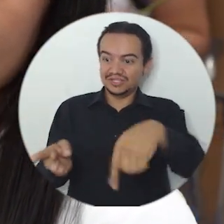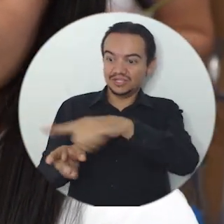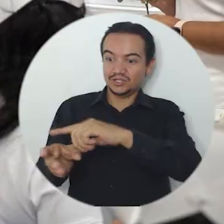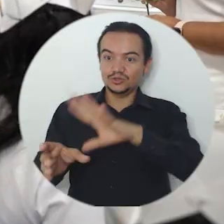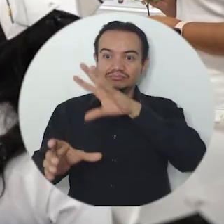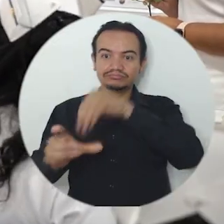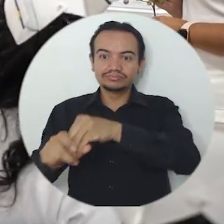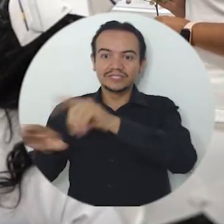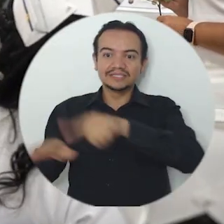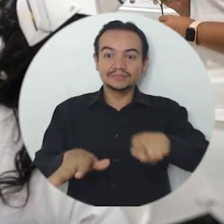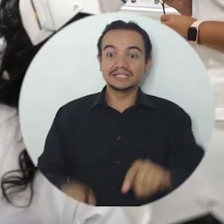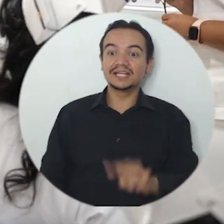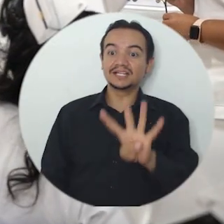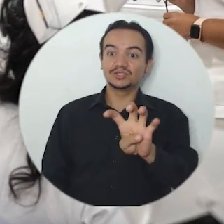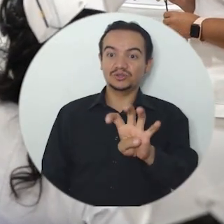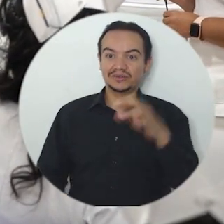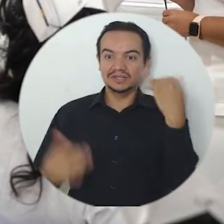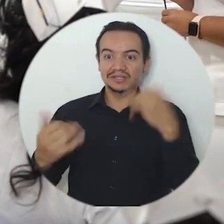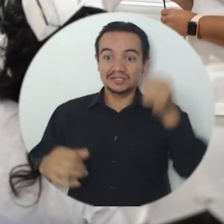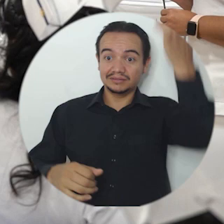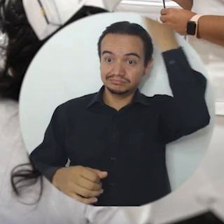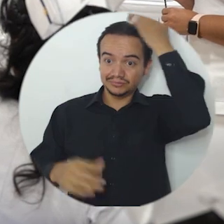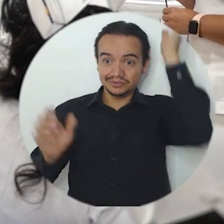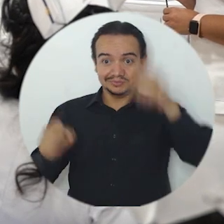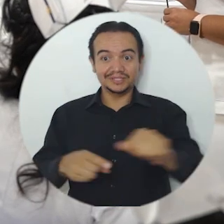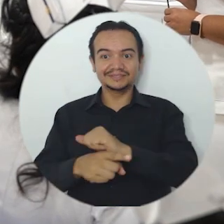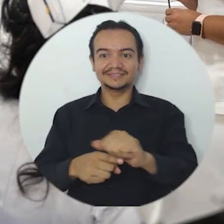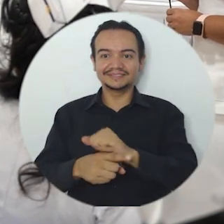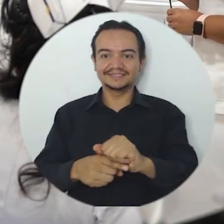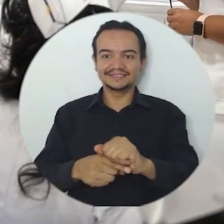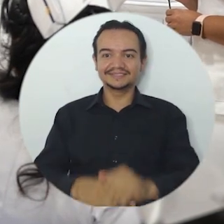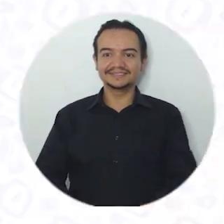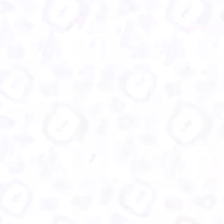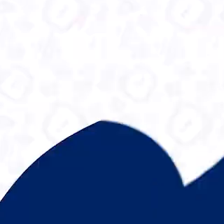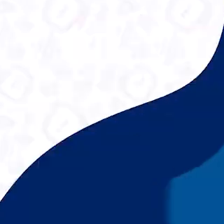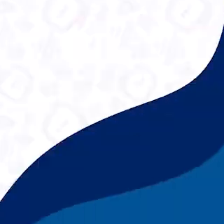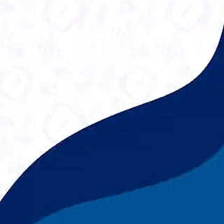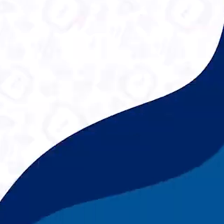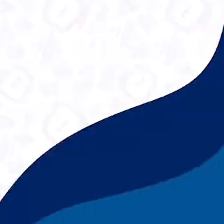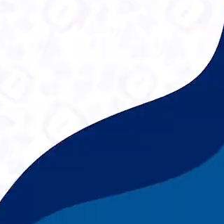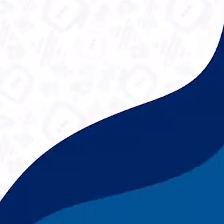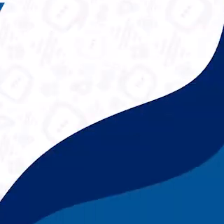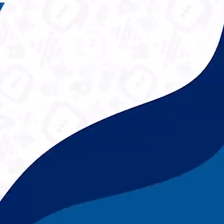programa de enfermería recibieron el aval para realizar sus prácticas profesionales.